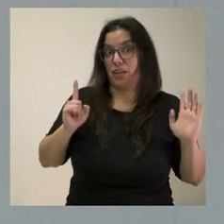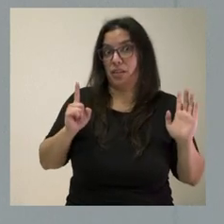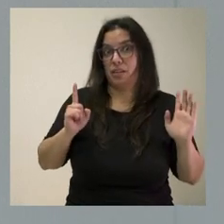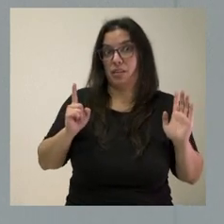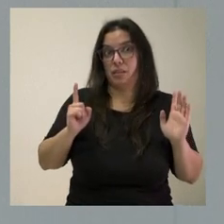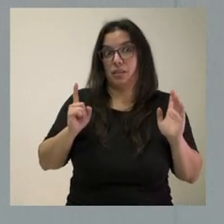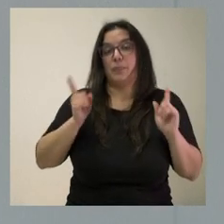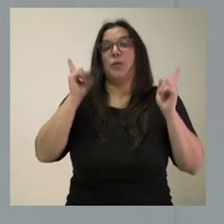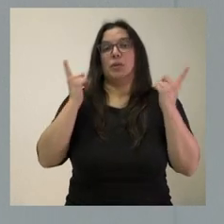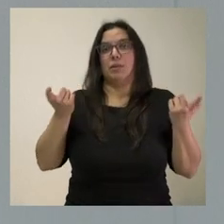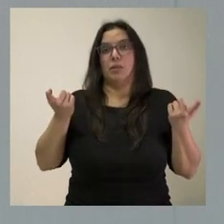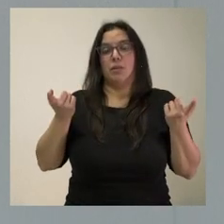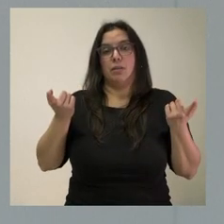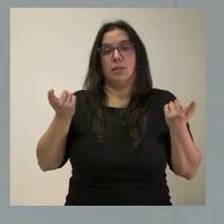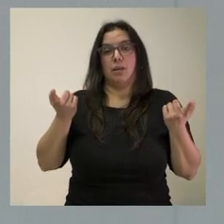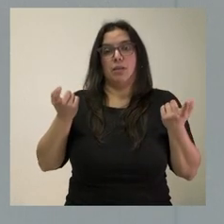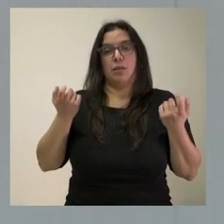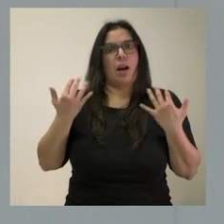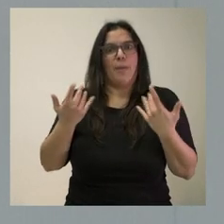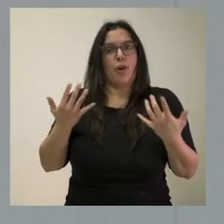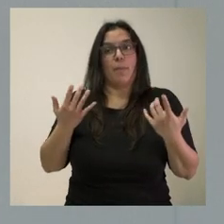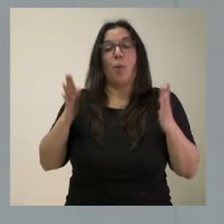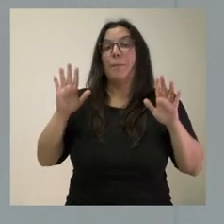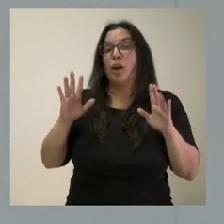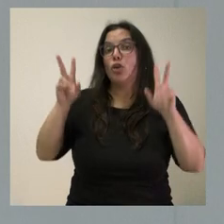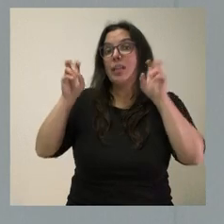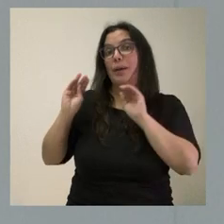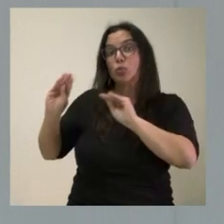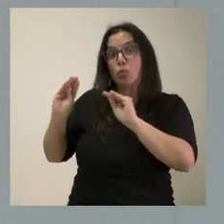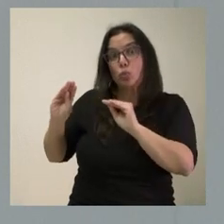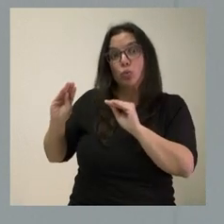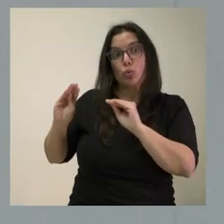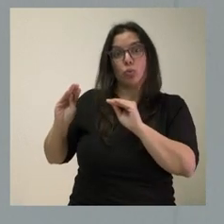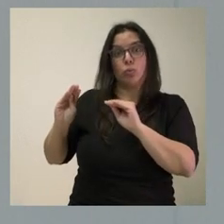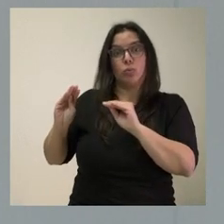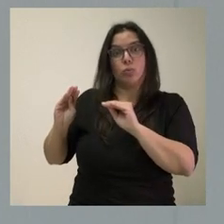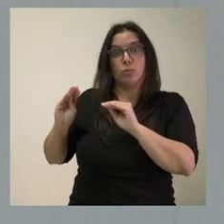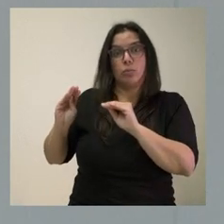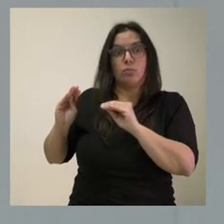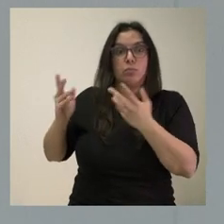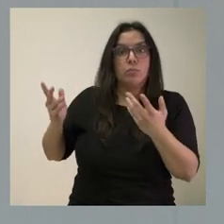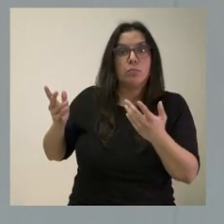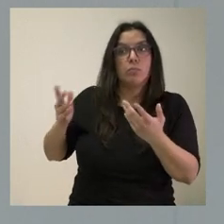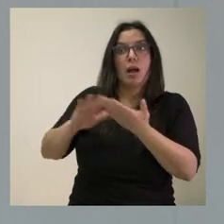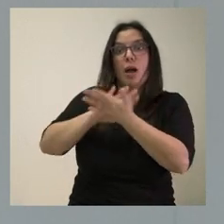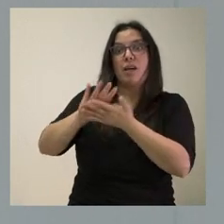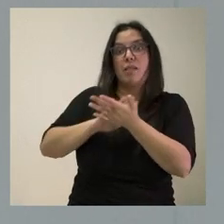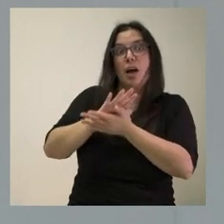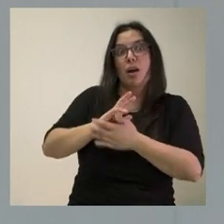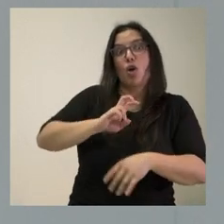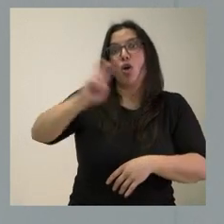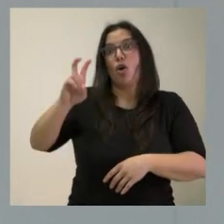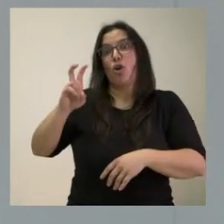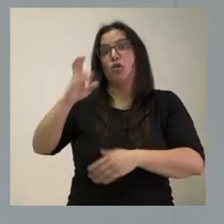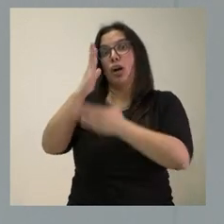y la pereza que tiene el propio Gobierno en tomar cualquier tipo de requerimiento cuando se habla de otros gobiernos